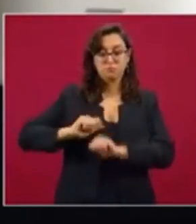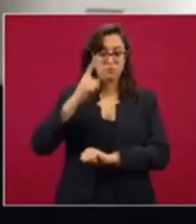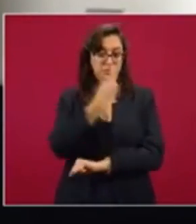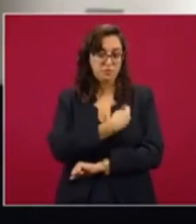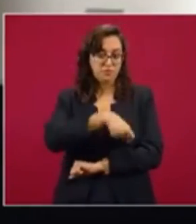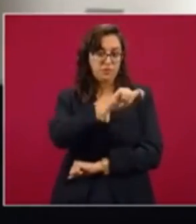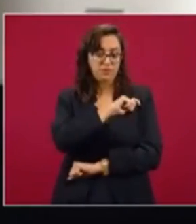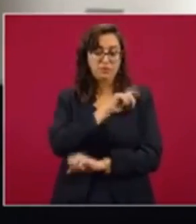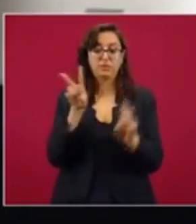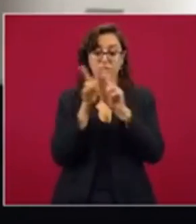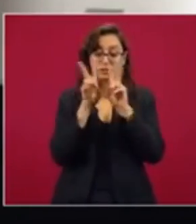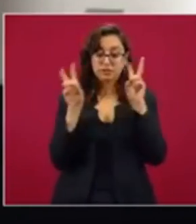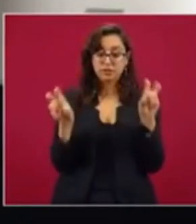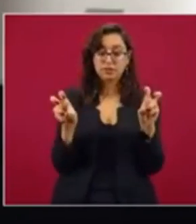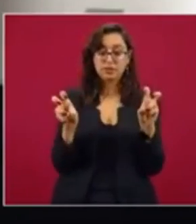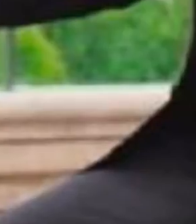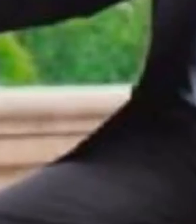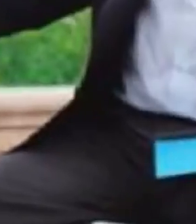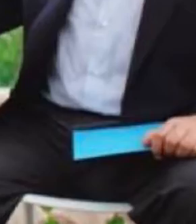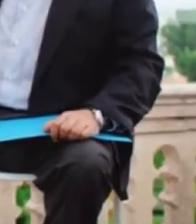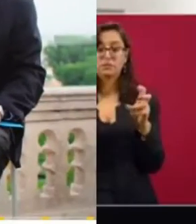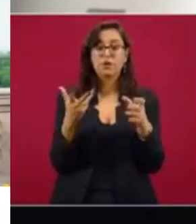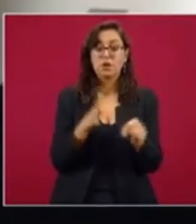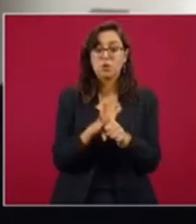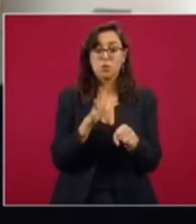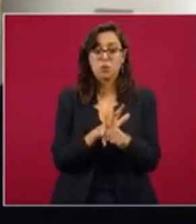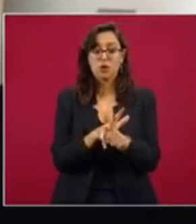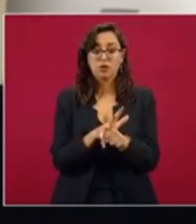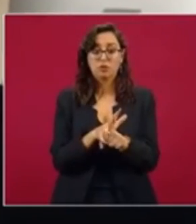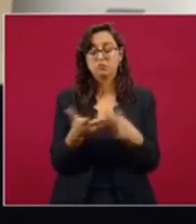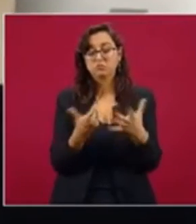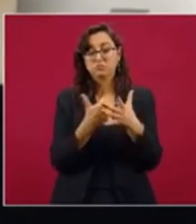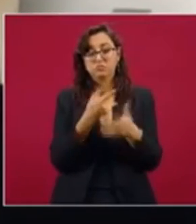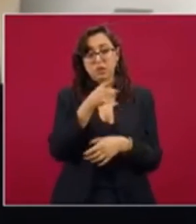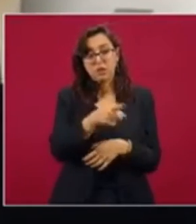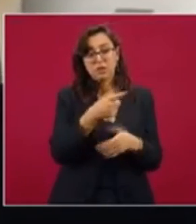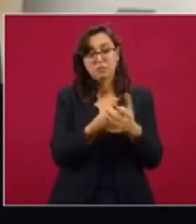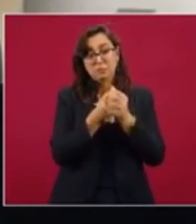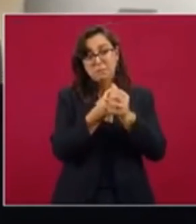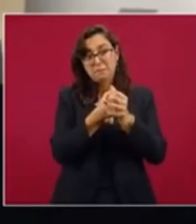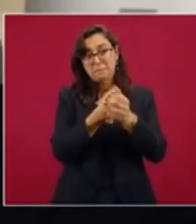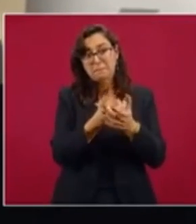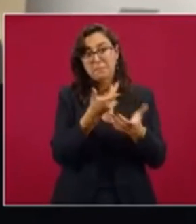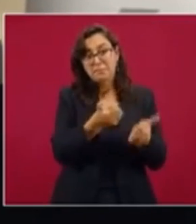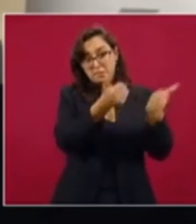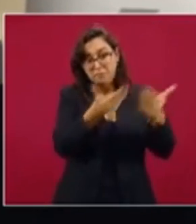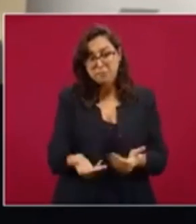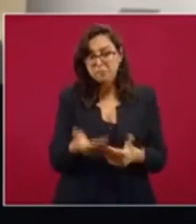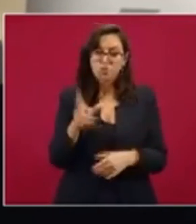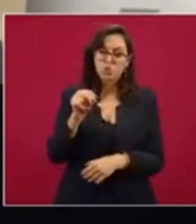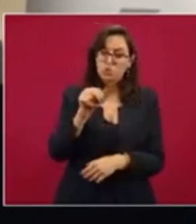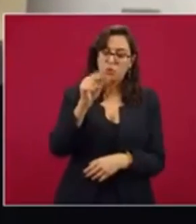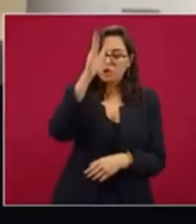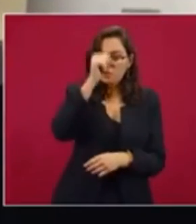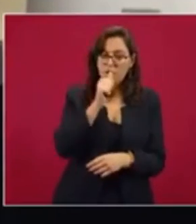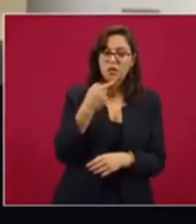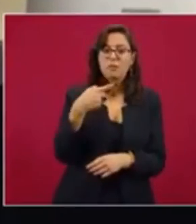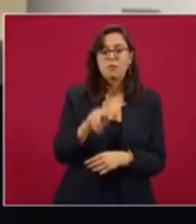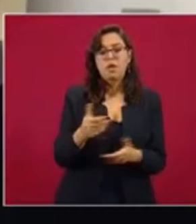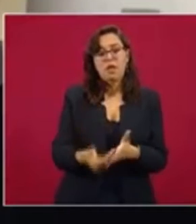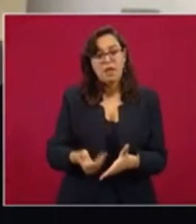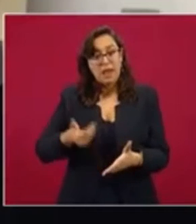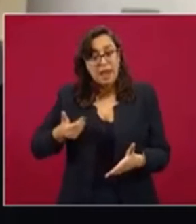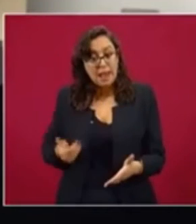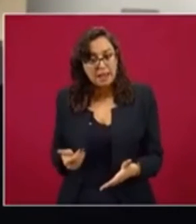por el tema de que, pues, se desestima el recurso de suplica ante la petición que hace México sobre la extradición. Pero antes de eso, bueno, pues, ofrece una